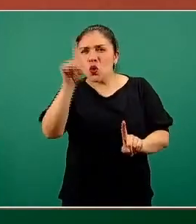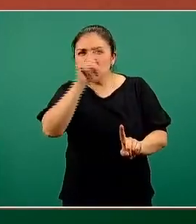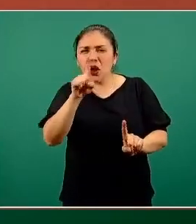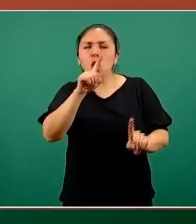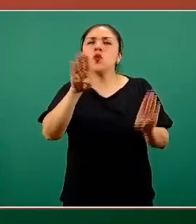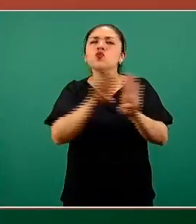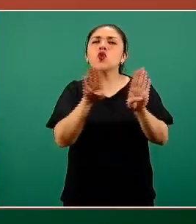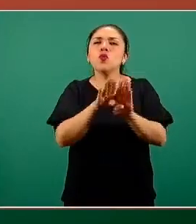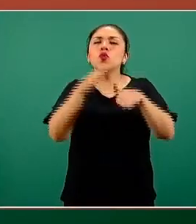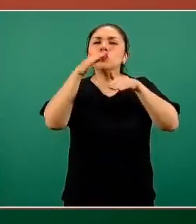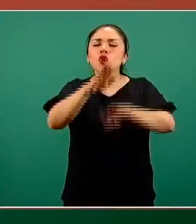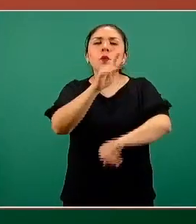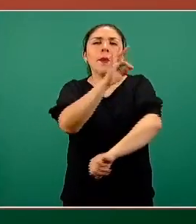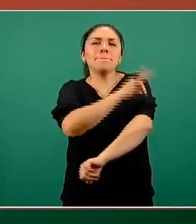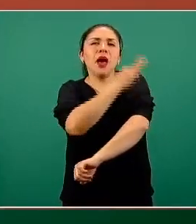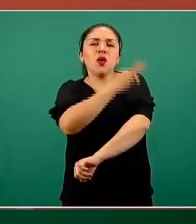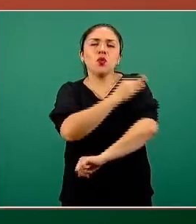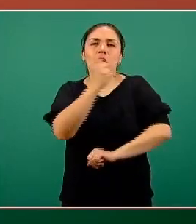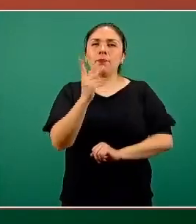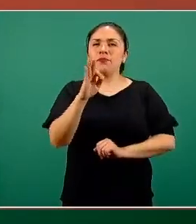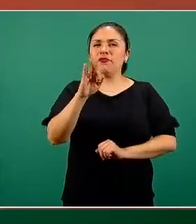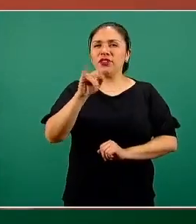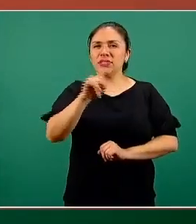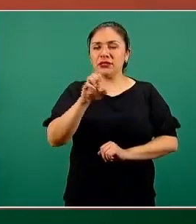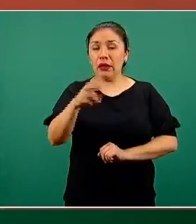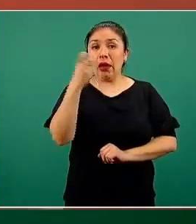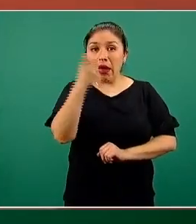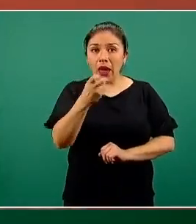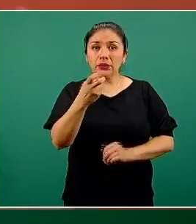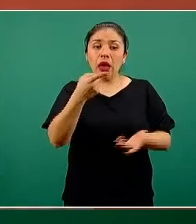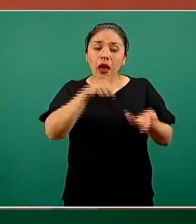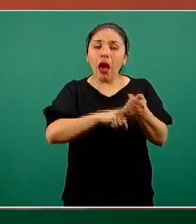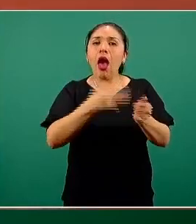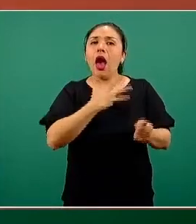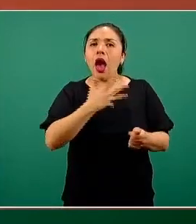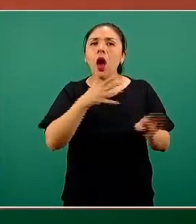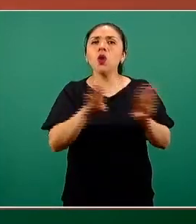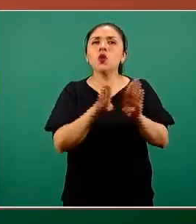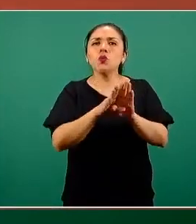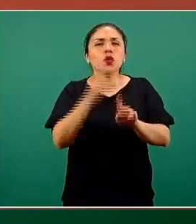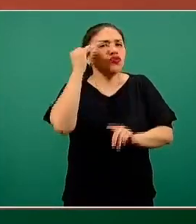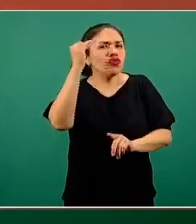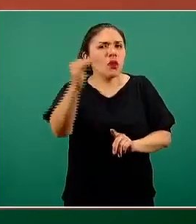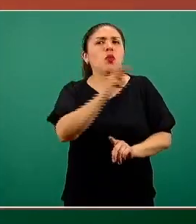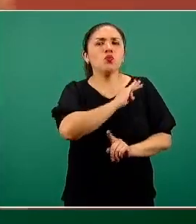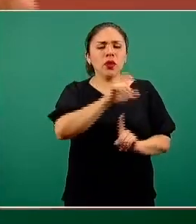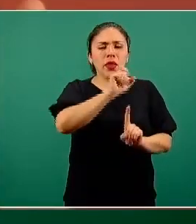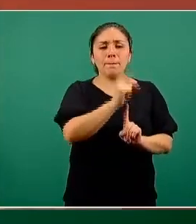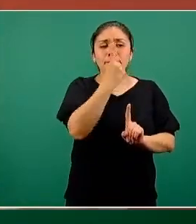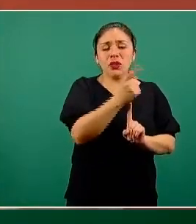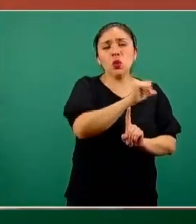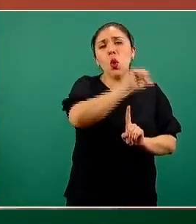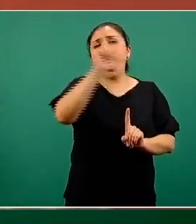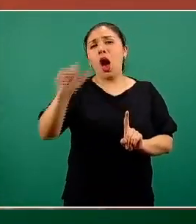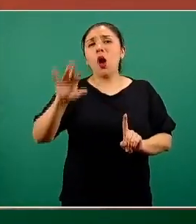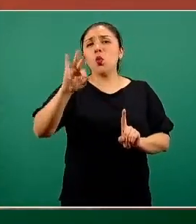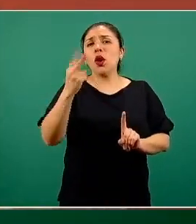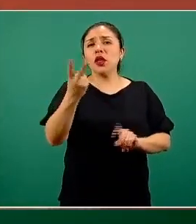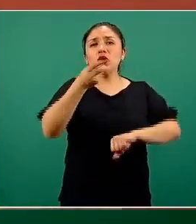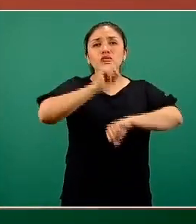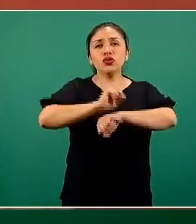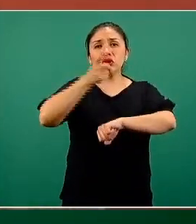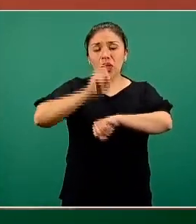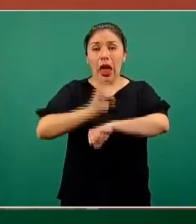sobre la vacuna de Pfizer-BioNTech y en ella se contempla este intervalo de 21 y hasta 42 días